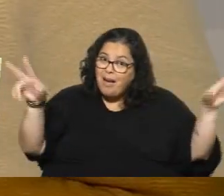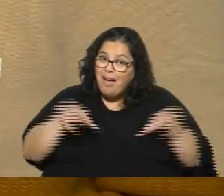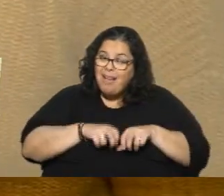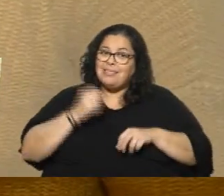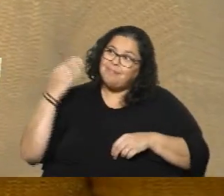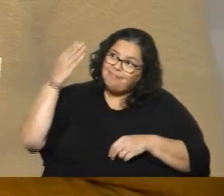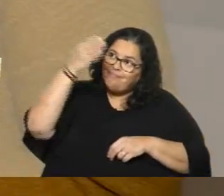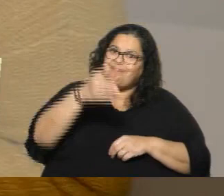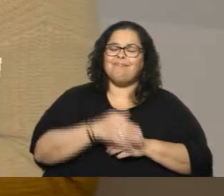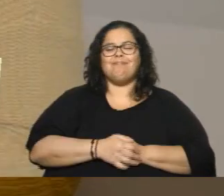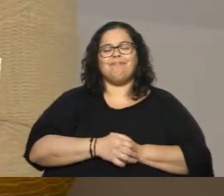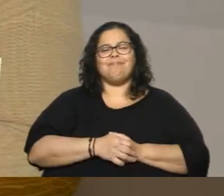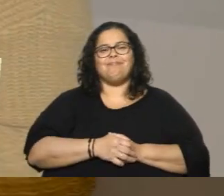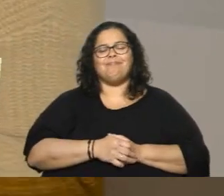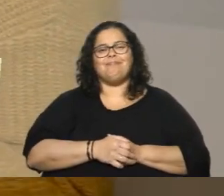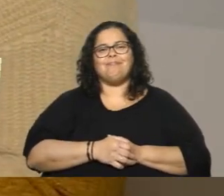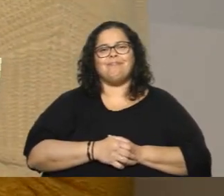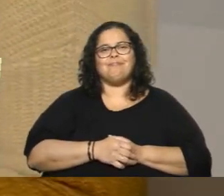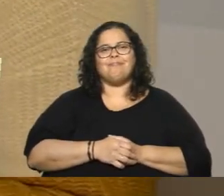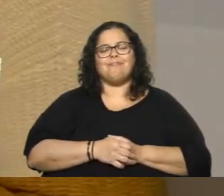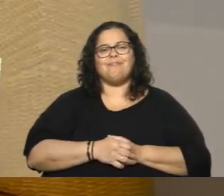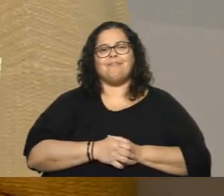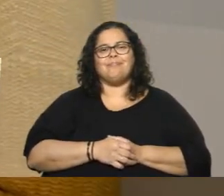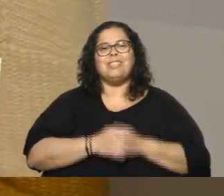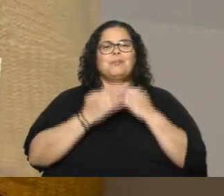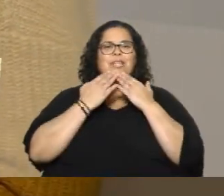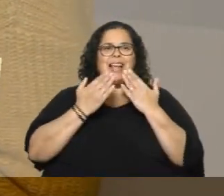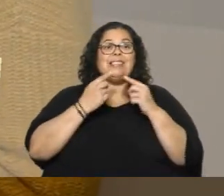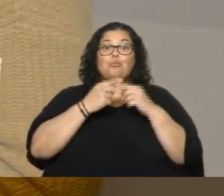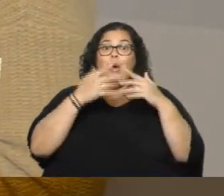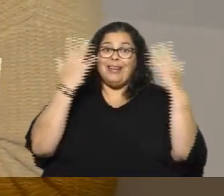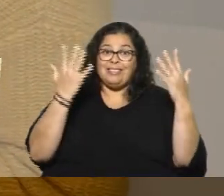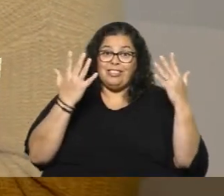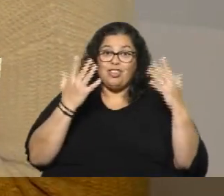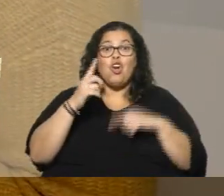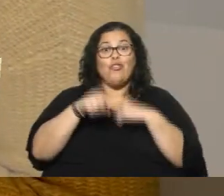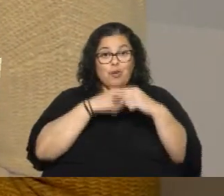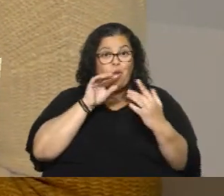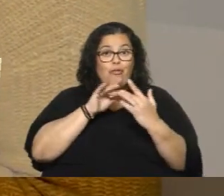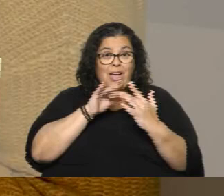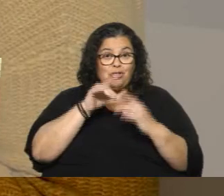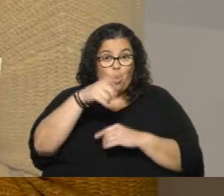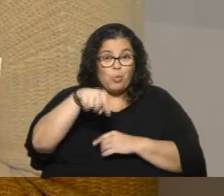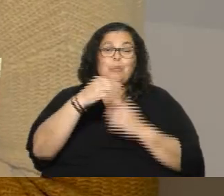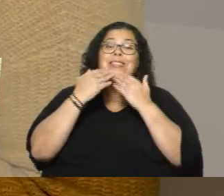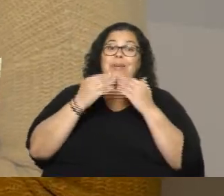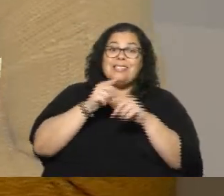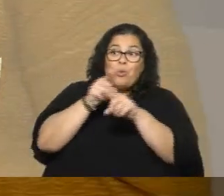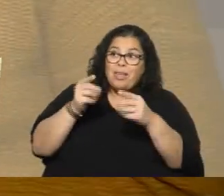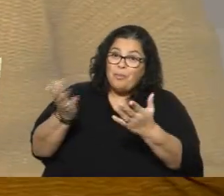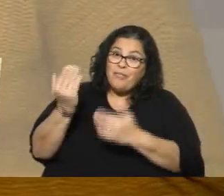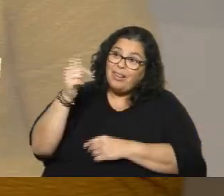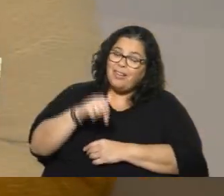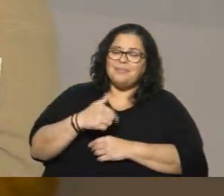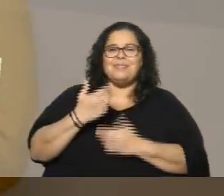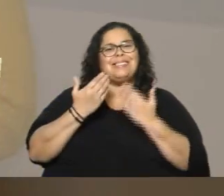está, bien, perfecto. Entonces, bien, muchísimas gracias. Bueno, y todo el éxito, estamos en contacto nuevamente. Muchísimas gracias a ustedes por darnos el espacio. Como